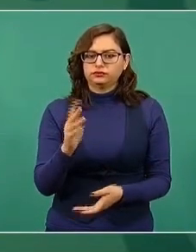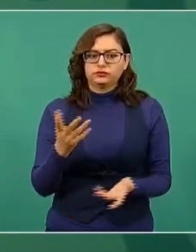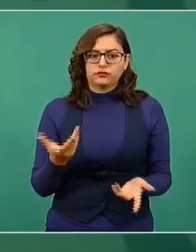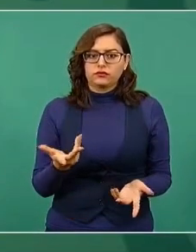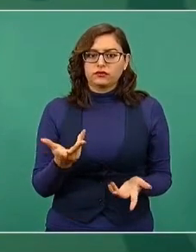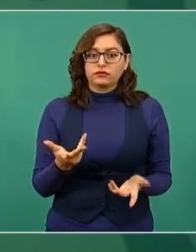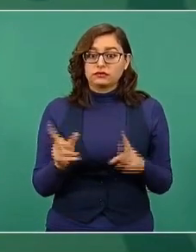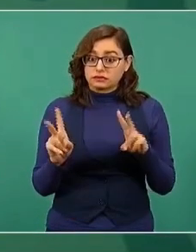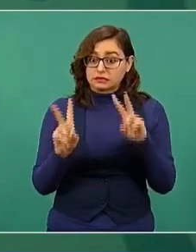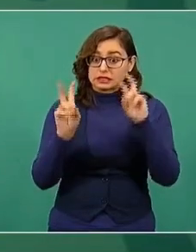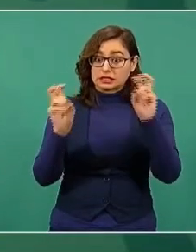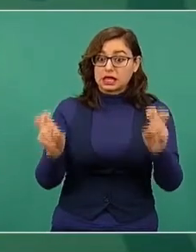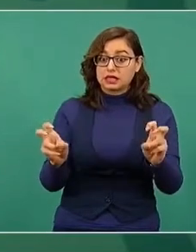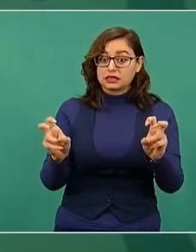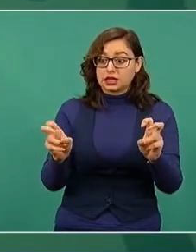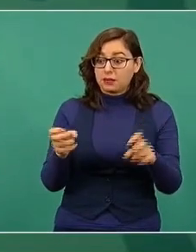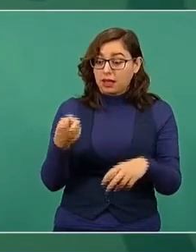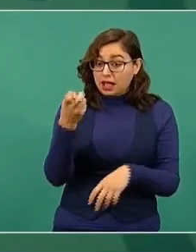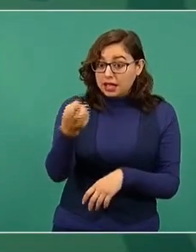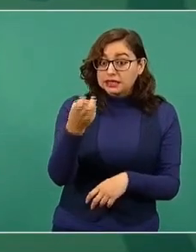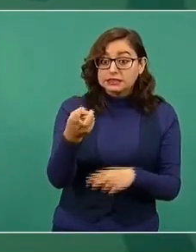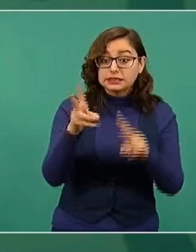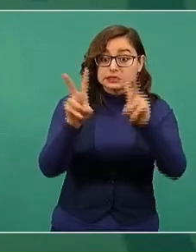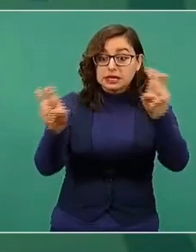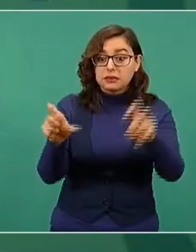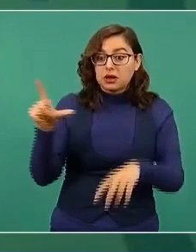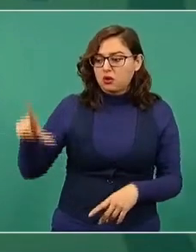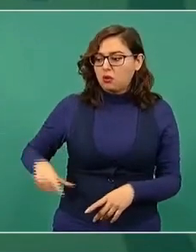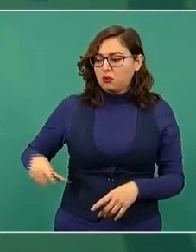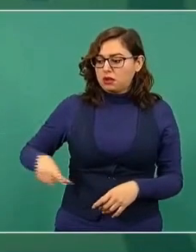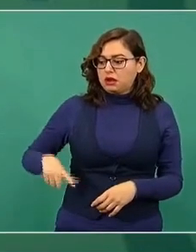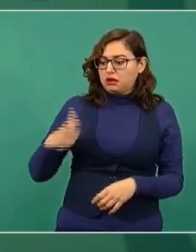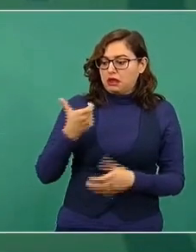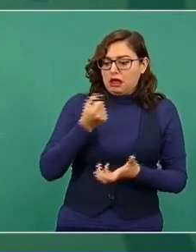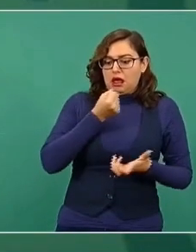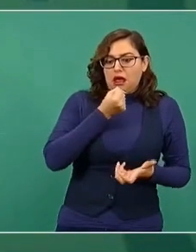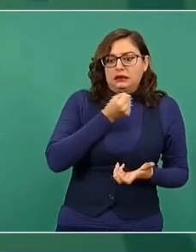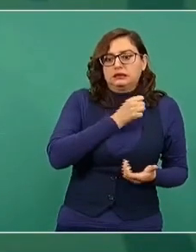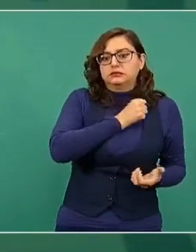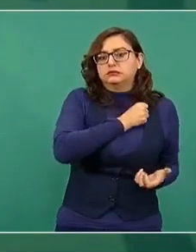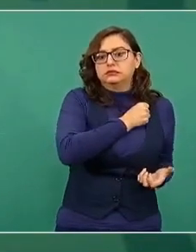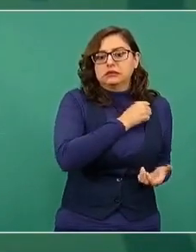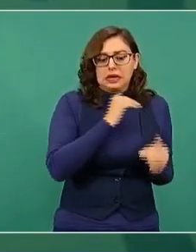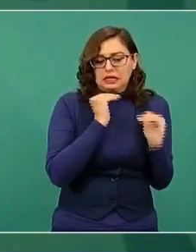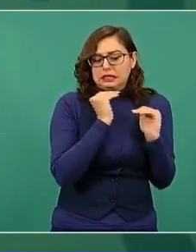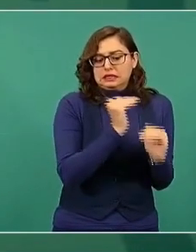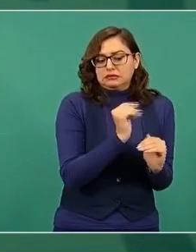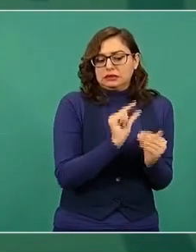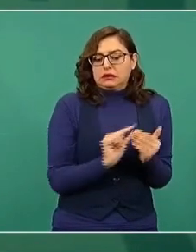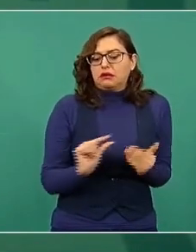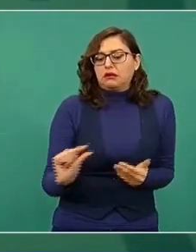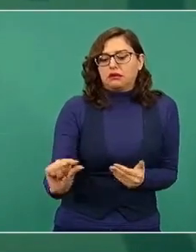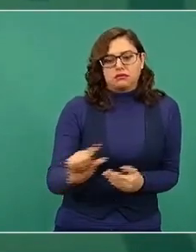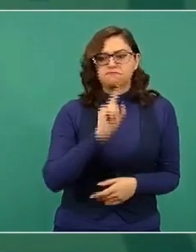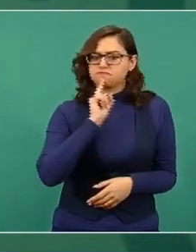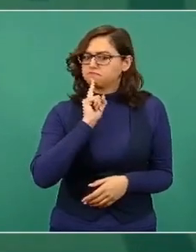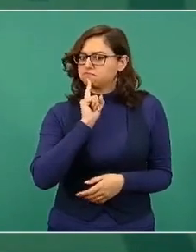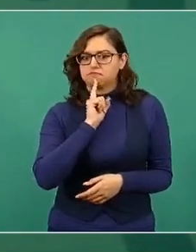límite económico. O sea,